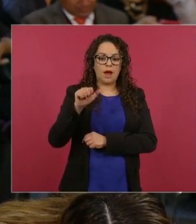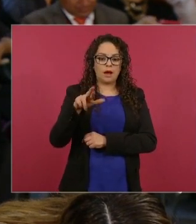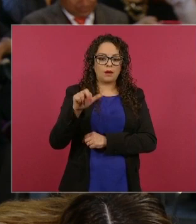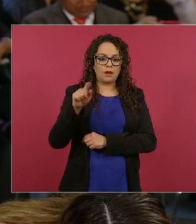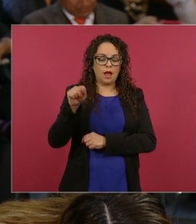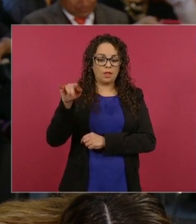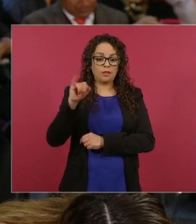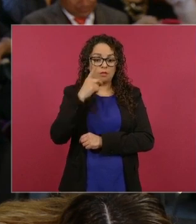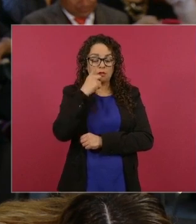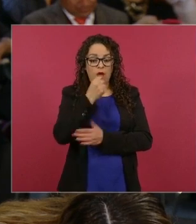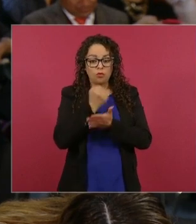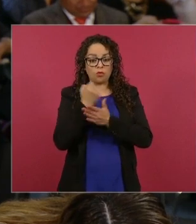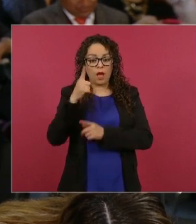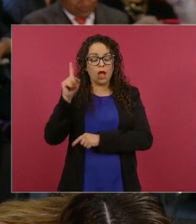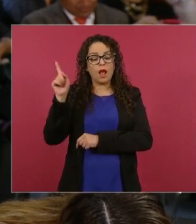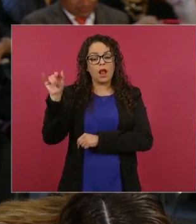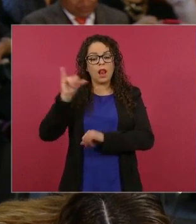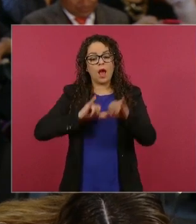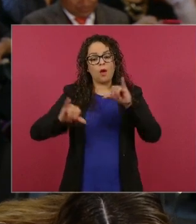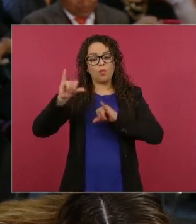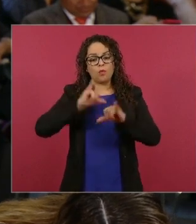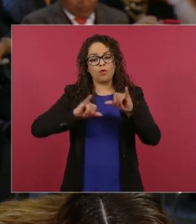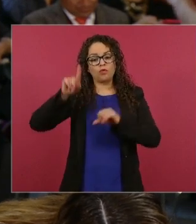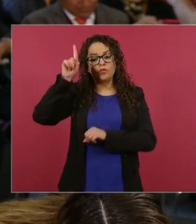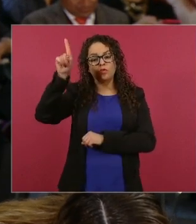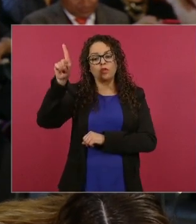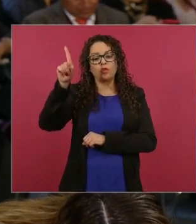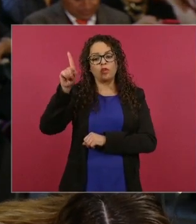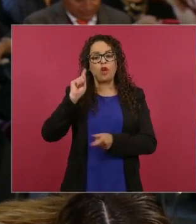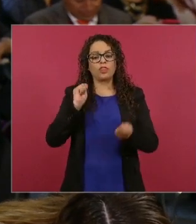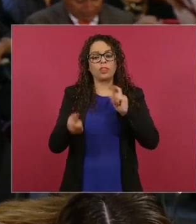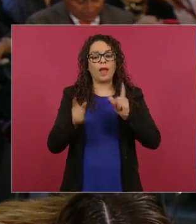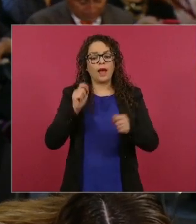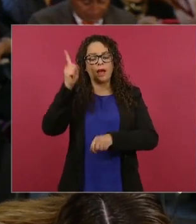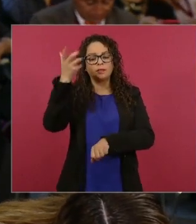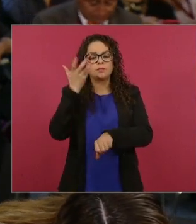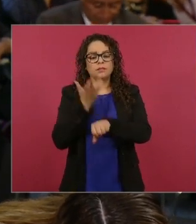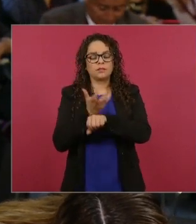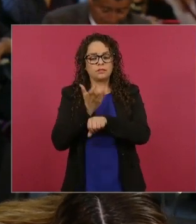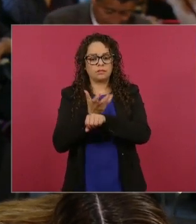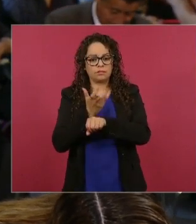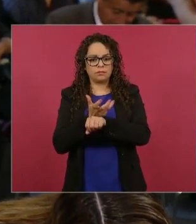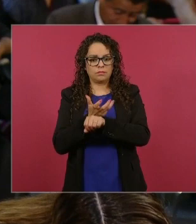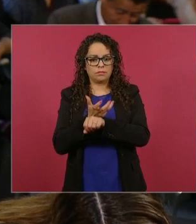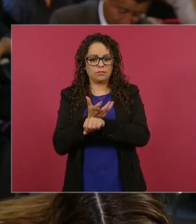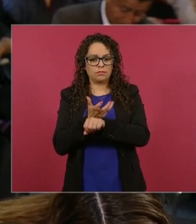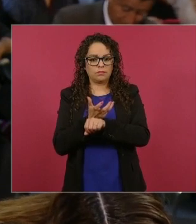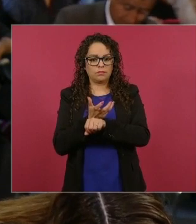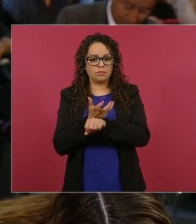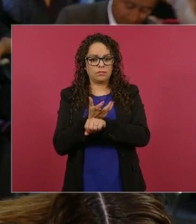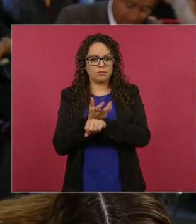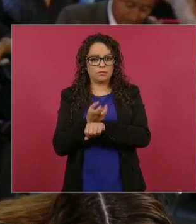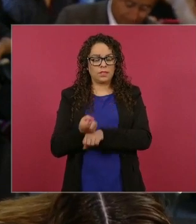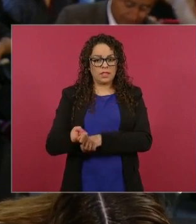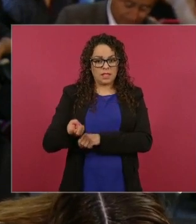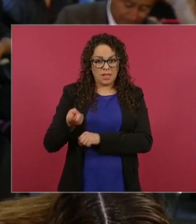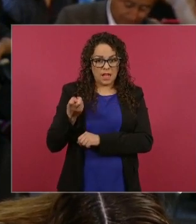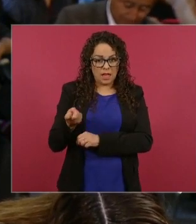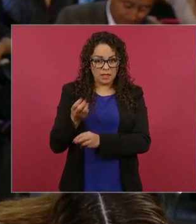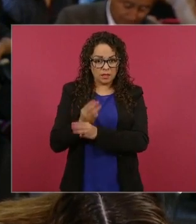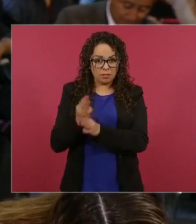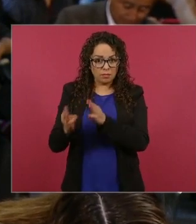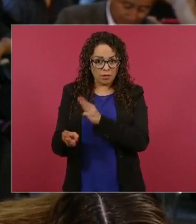laboratorio del Estado de Texas en Estados Unidos con los cuales se dictamina que esos residuos no son